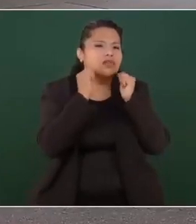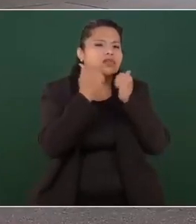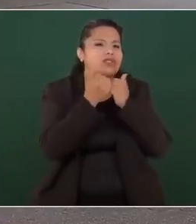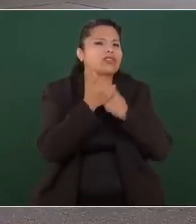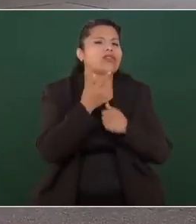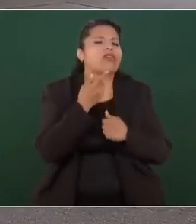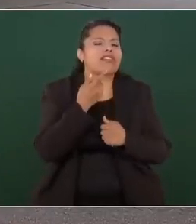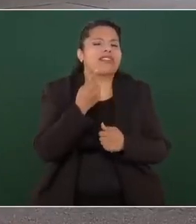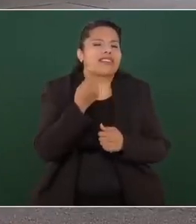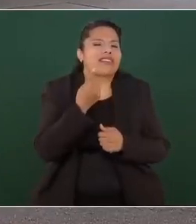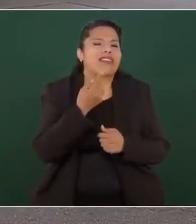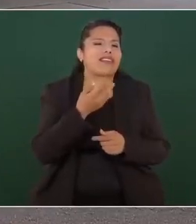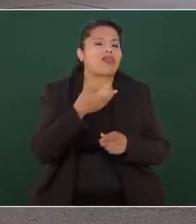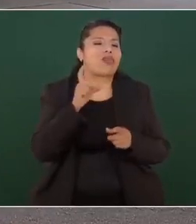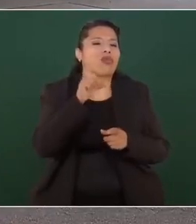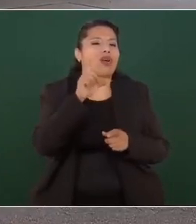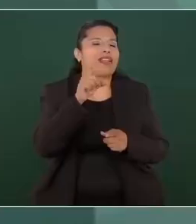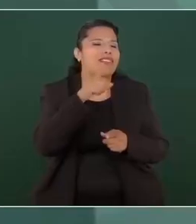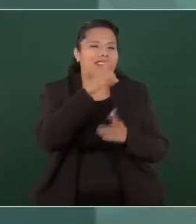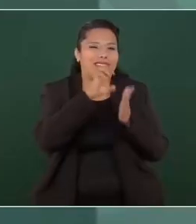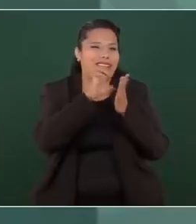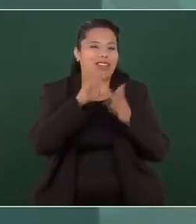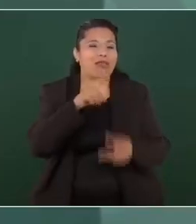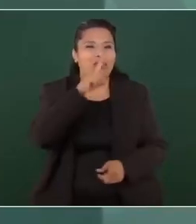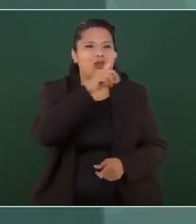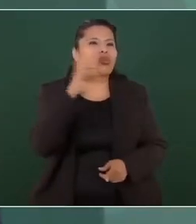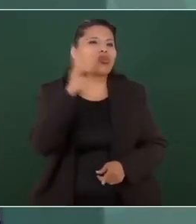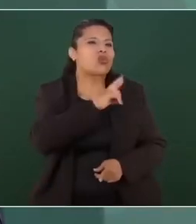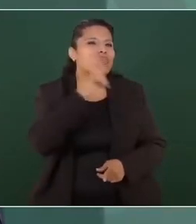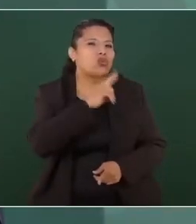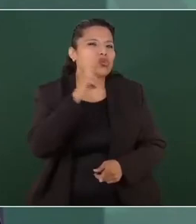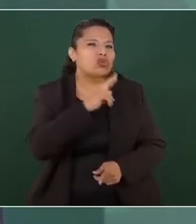de Rusia y Ucrania?